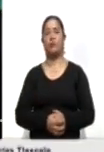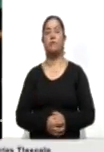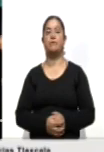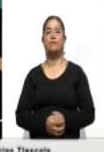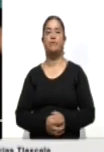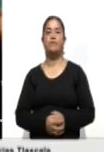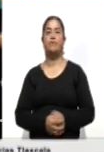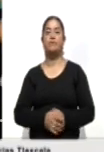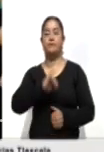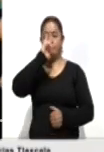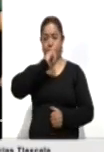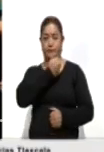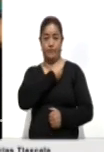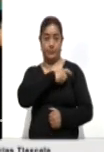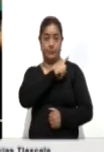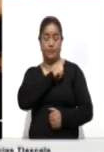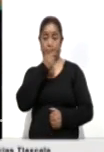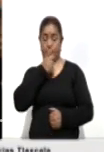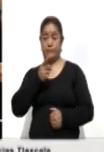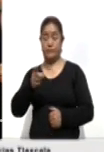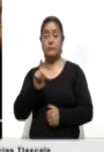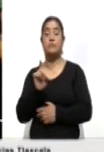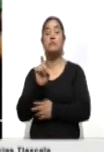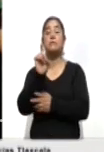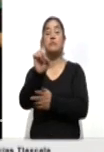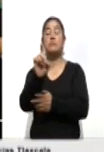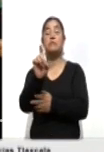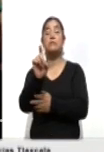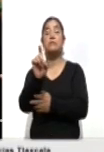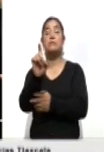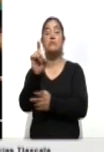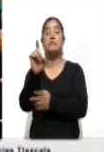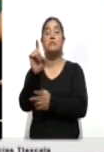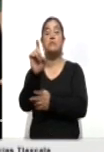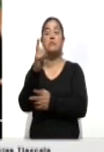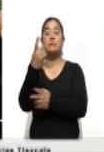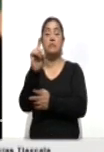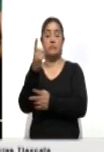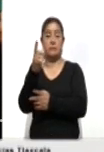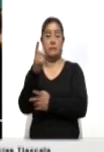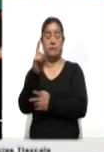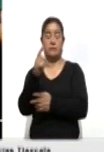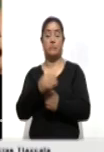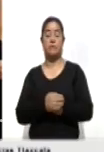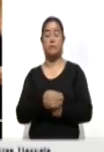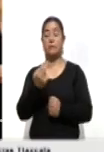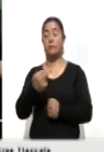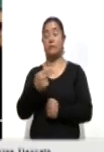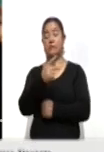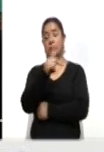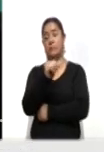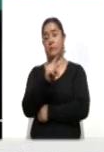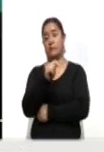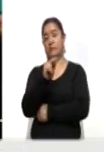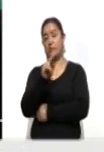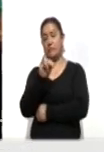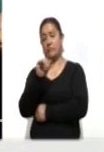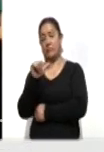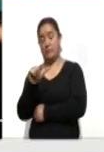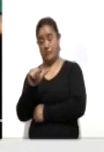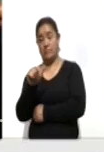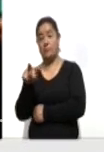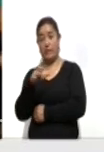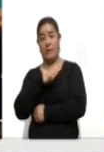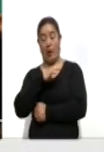Promoción de la Salud, señaló que si en diciembre próximo la vacuna mexicana contra COVID, llamada Patria, obtiene la autorización para uso de